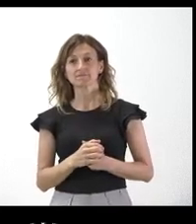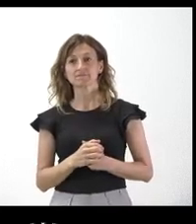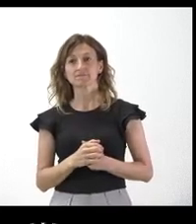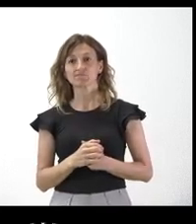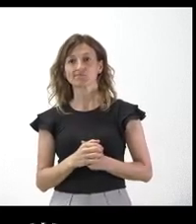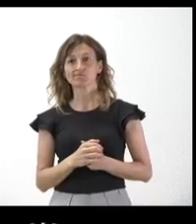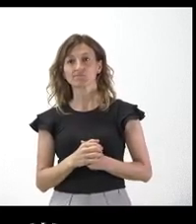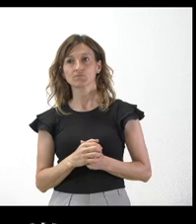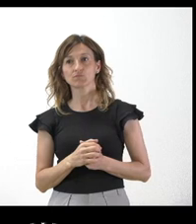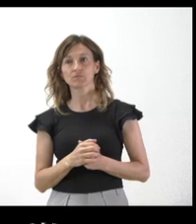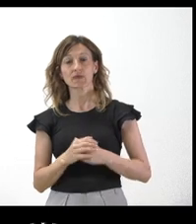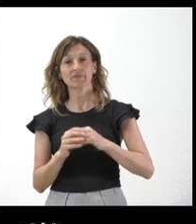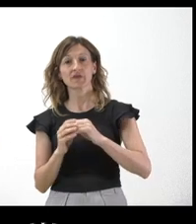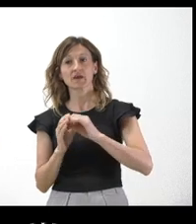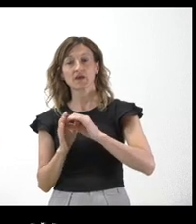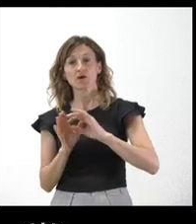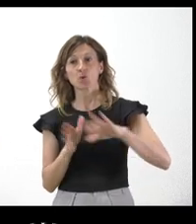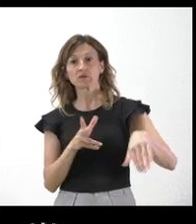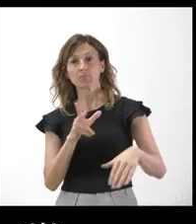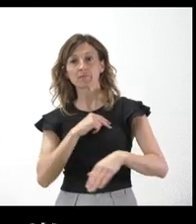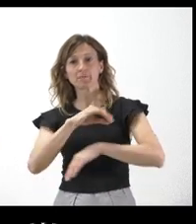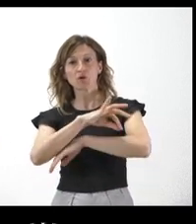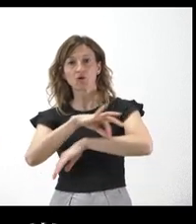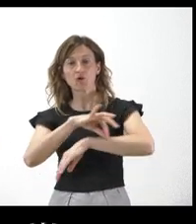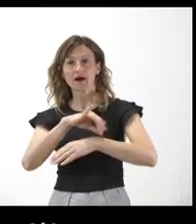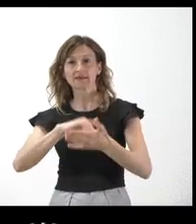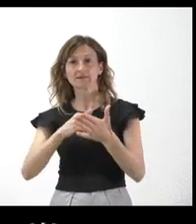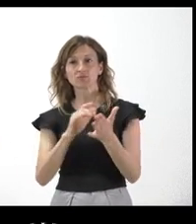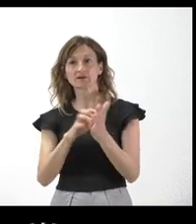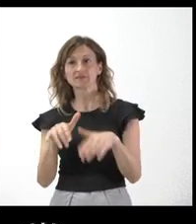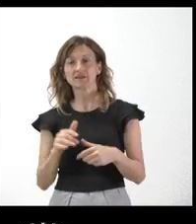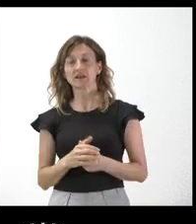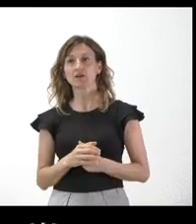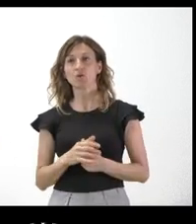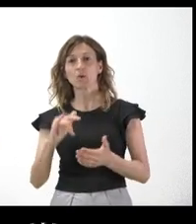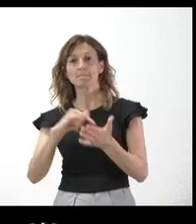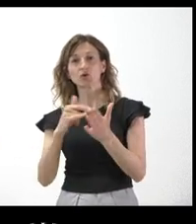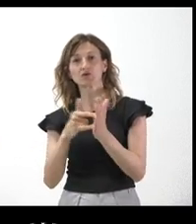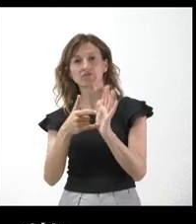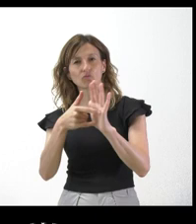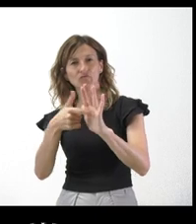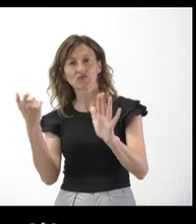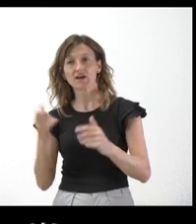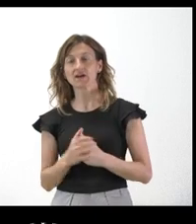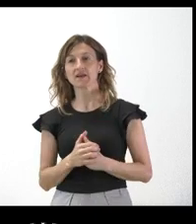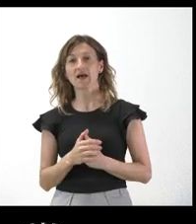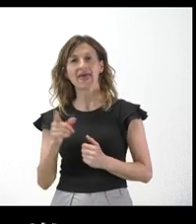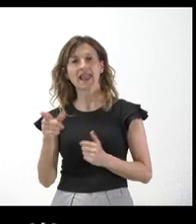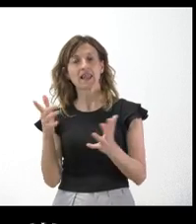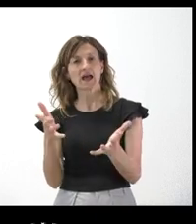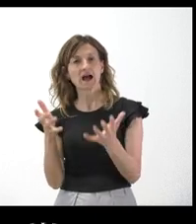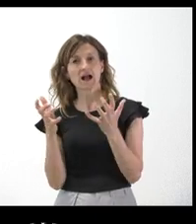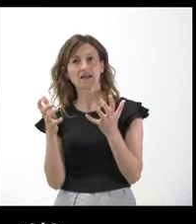al último premio de arquitectura de Castilla y León un proyecto con el que había ganado